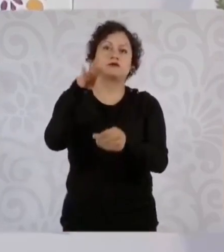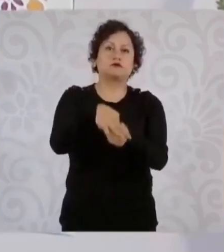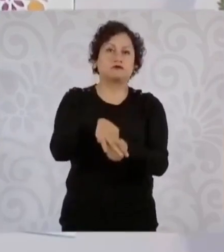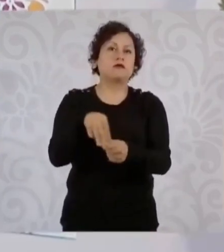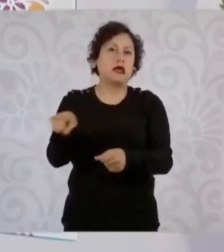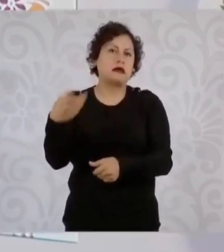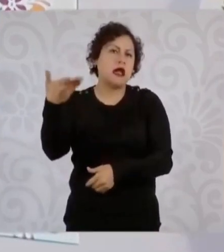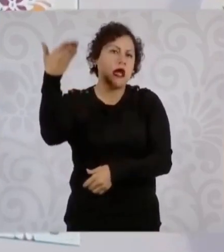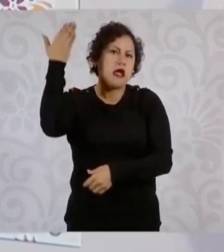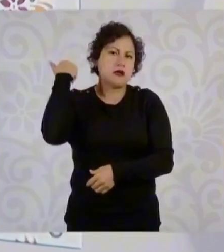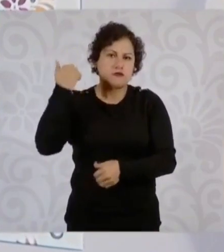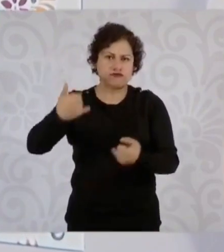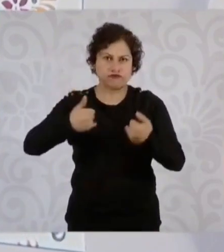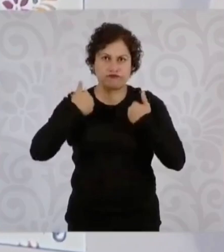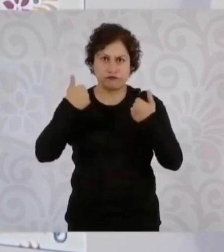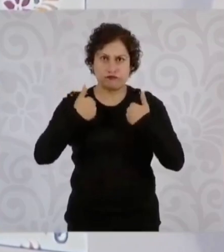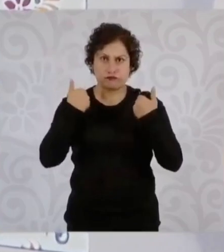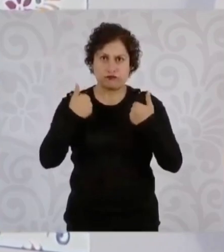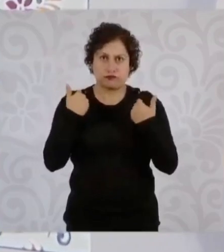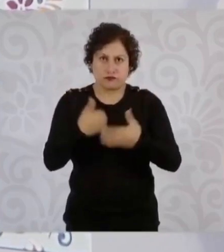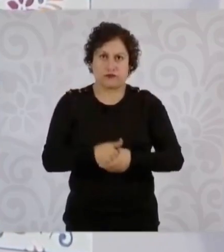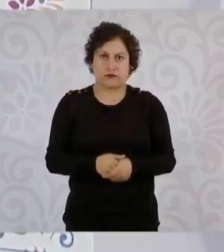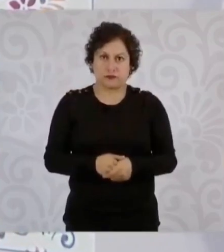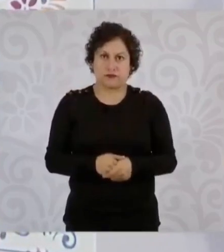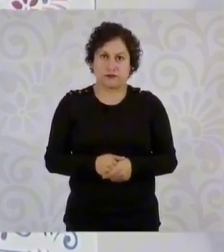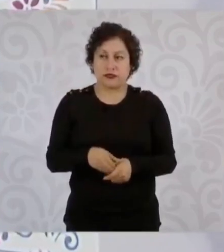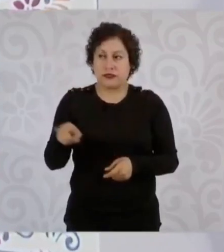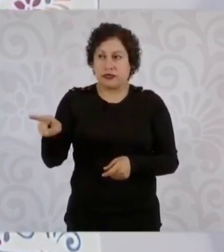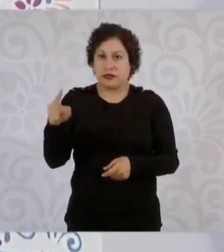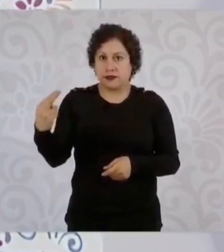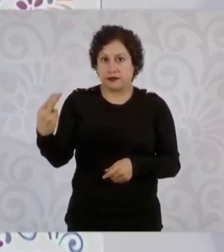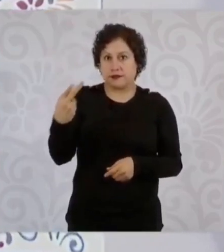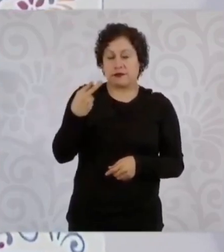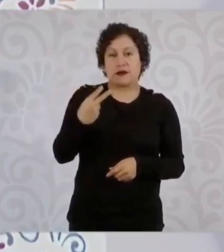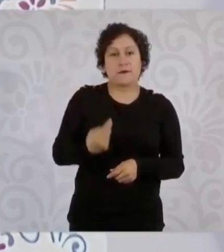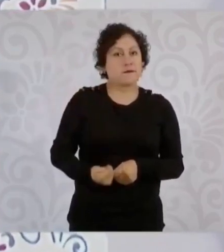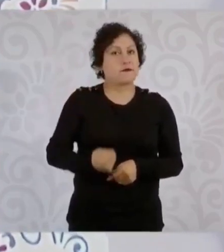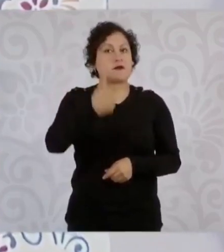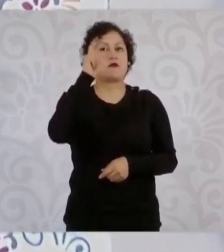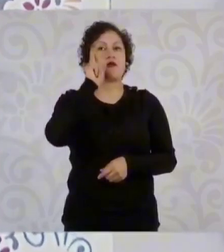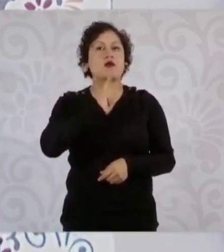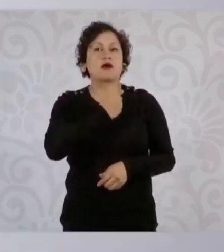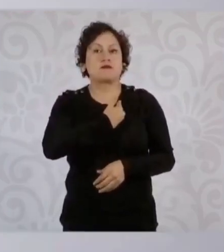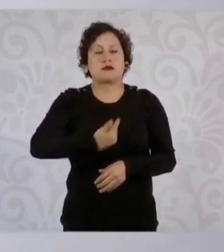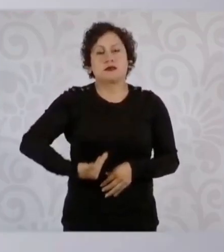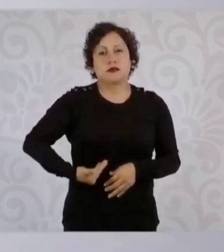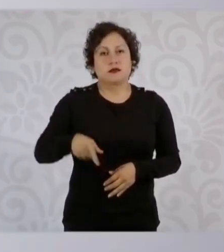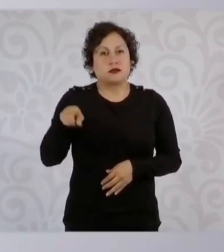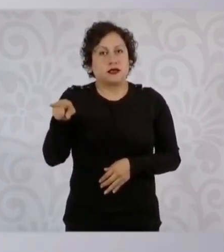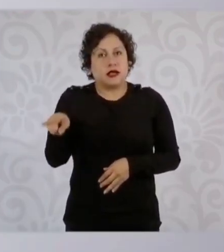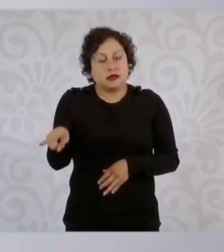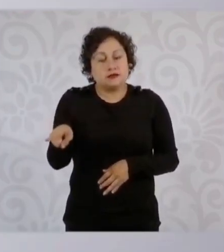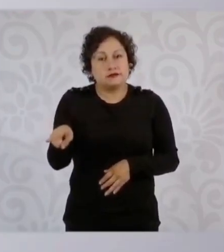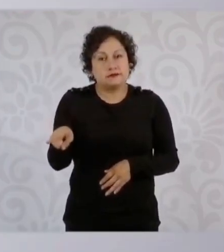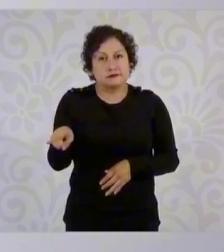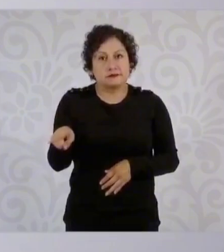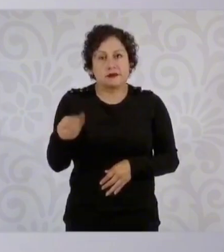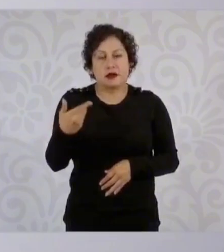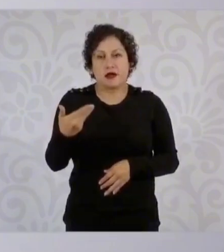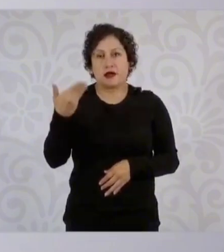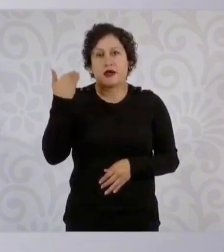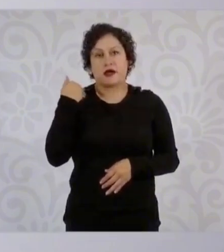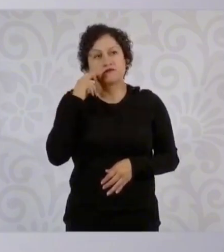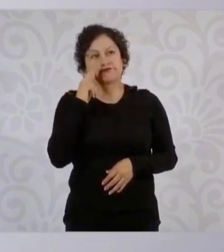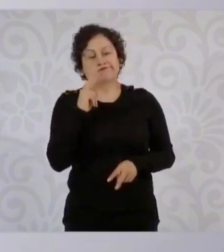joven y pues ver la primera mujer presidenta para ella fue algo muy